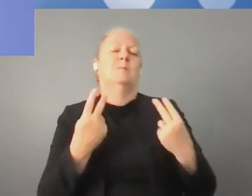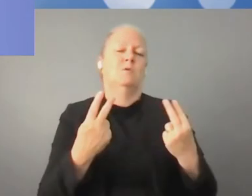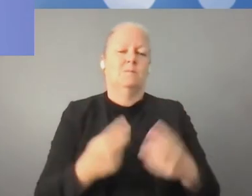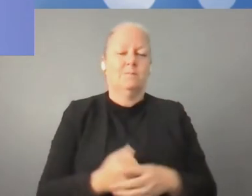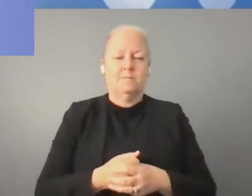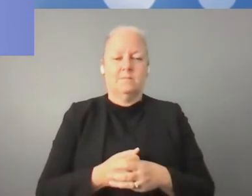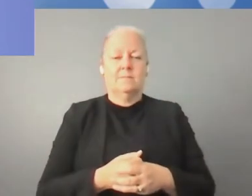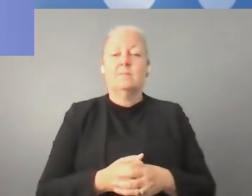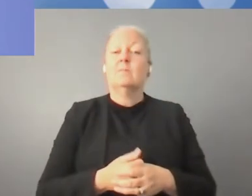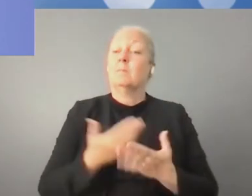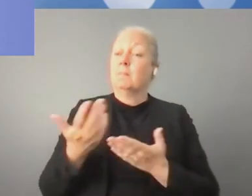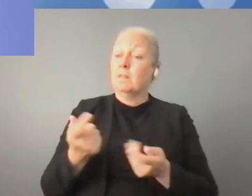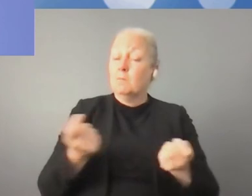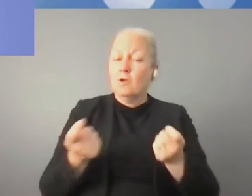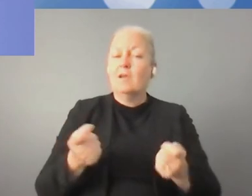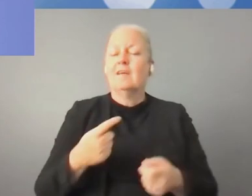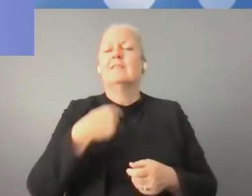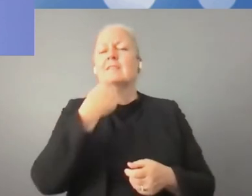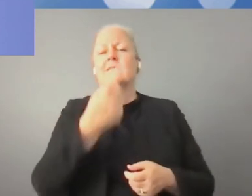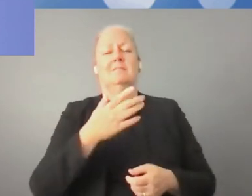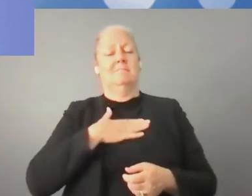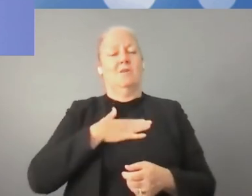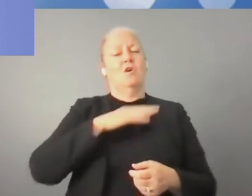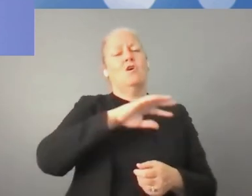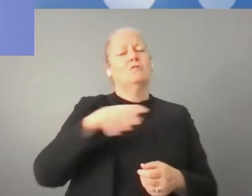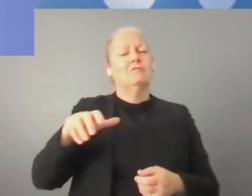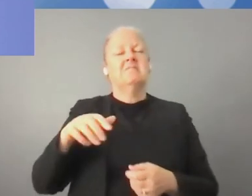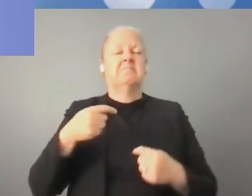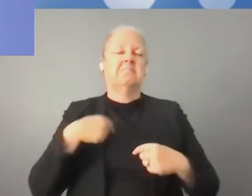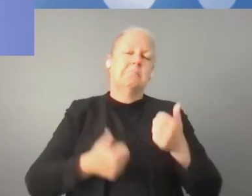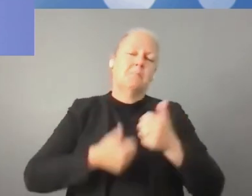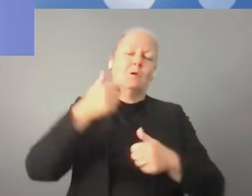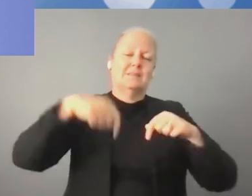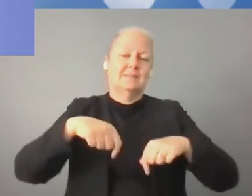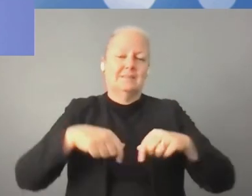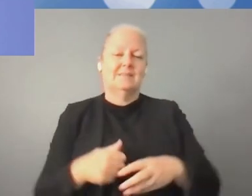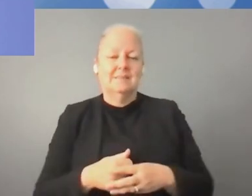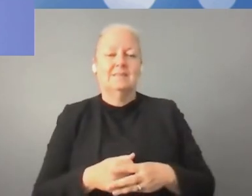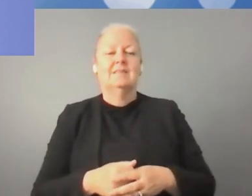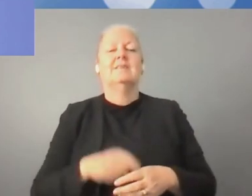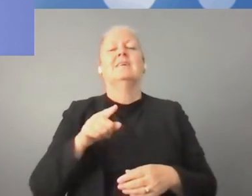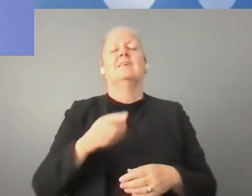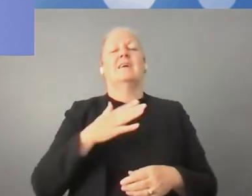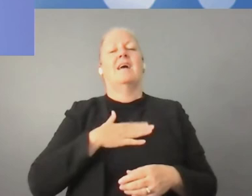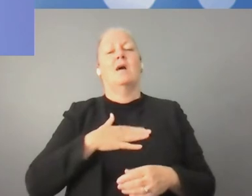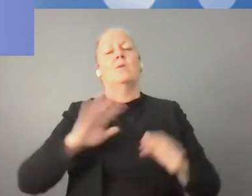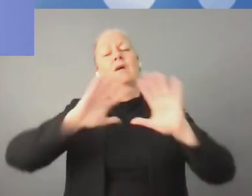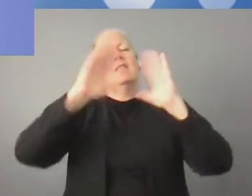Sí, y las plataformas tipo código abierto, open source son para nosotros muy importantes.